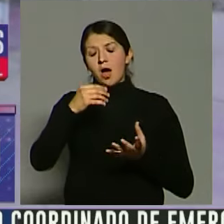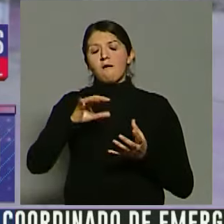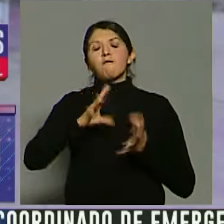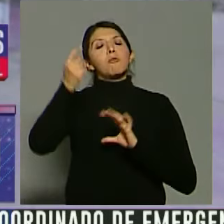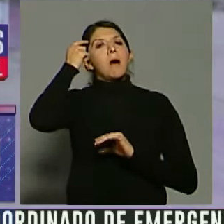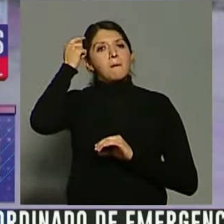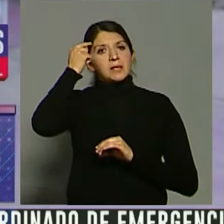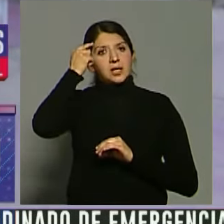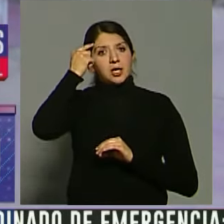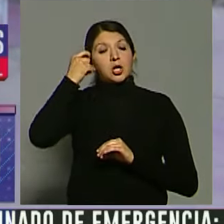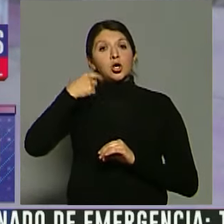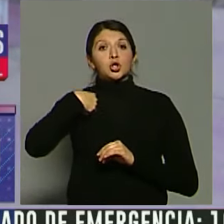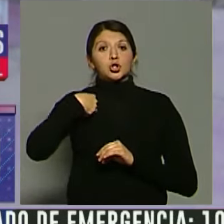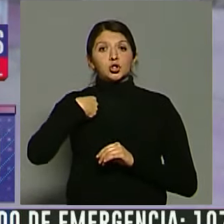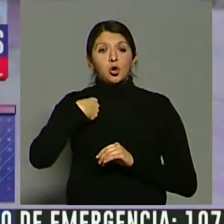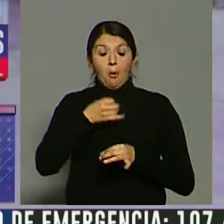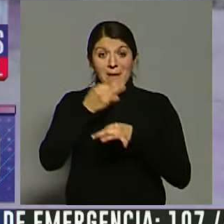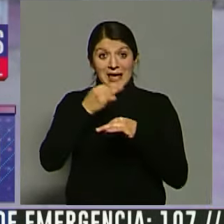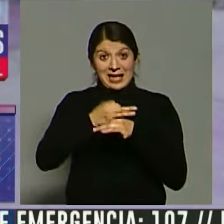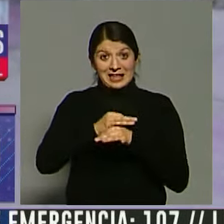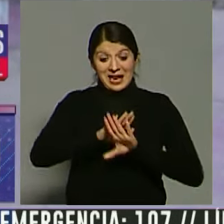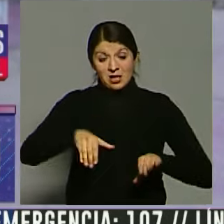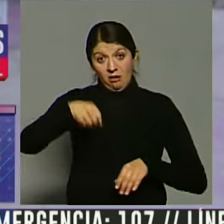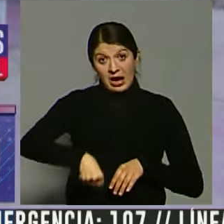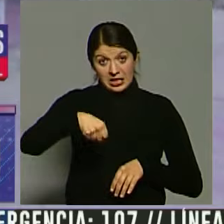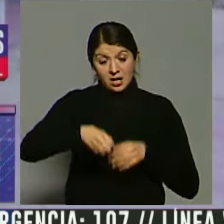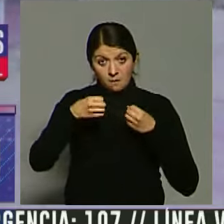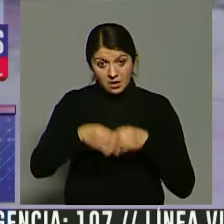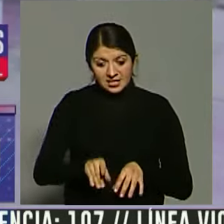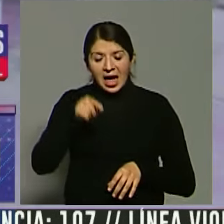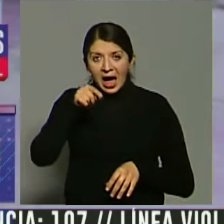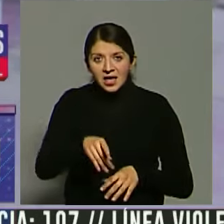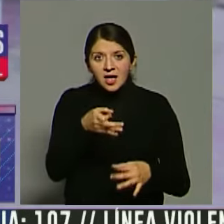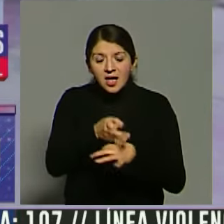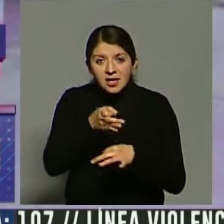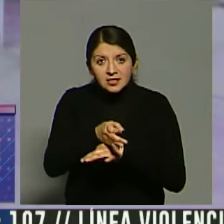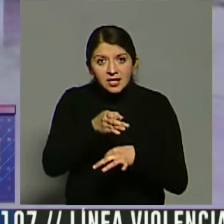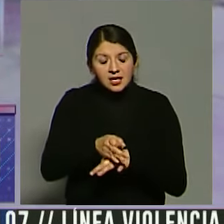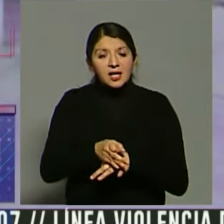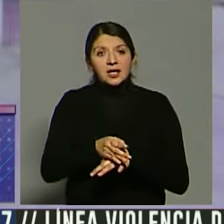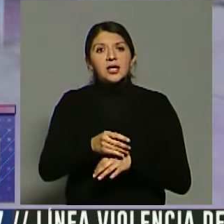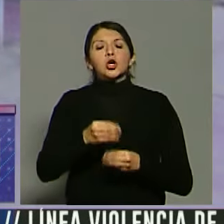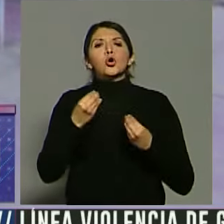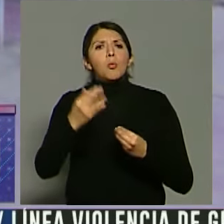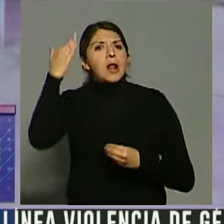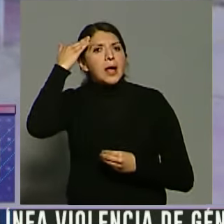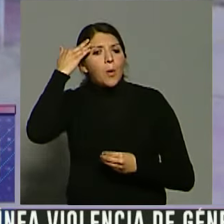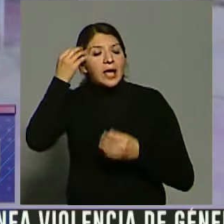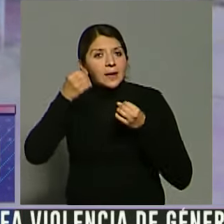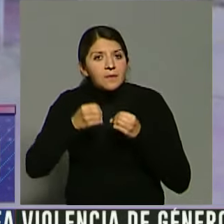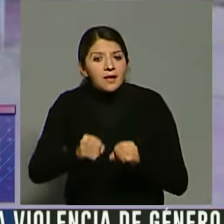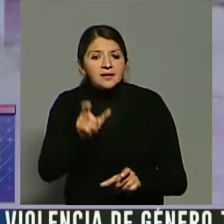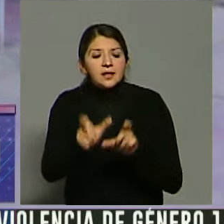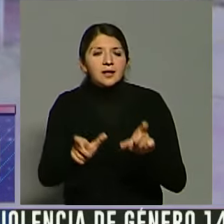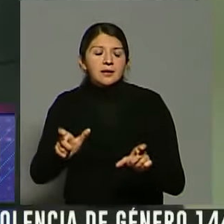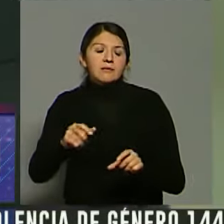pequeños, yo que estoy en nivel inicial, lo que es la identidad de género, cómo se construye a través del lenguaje y lo que es la orientación sexual cuando